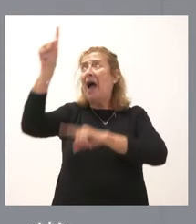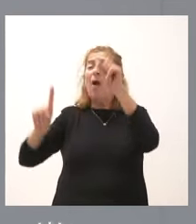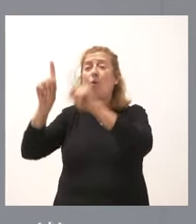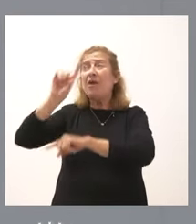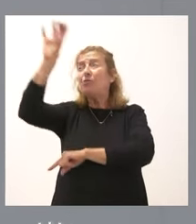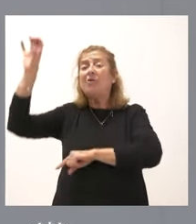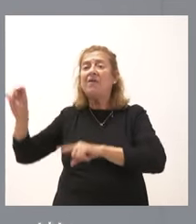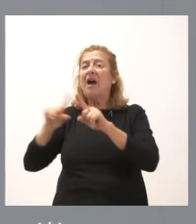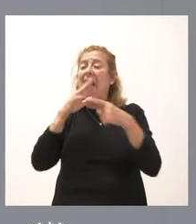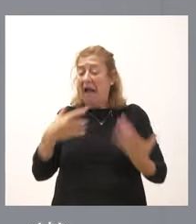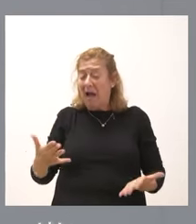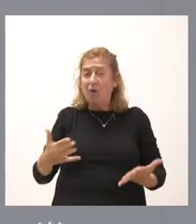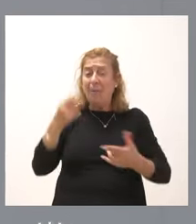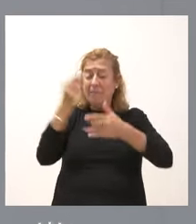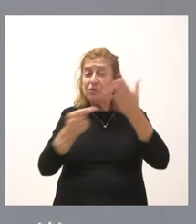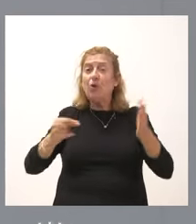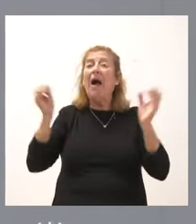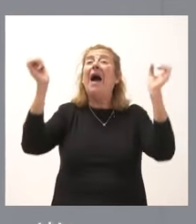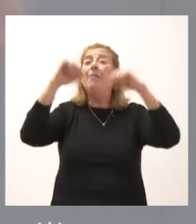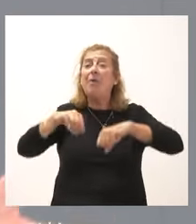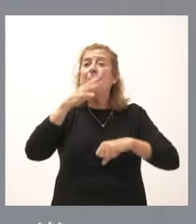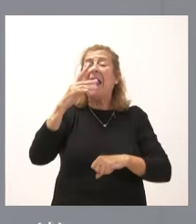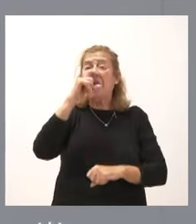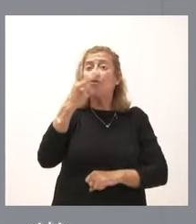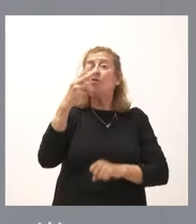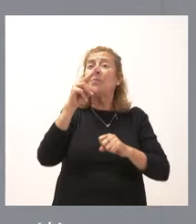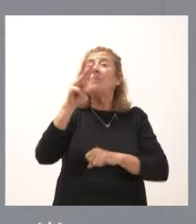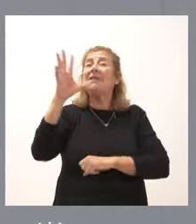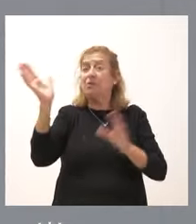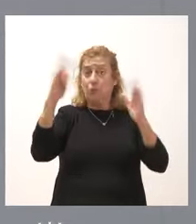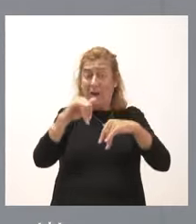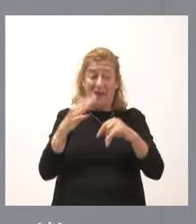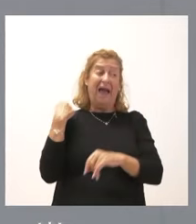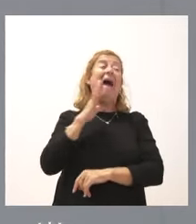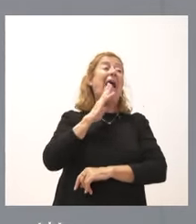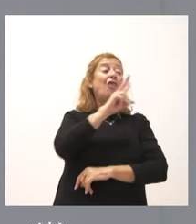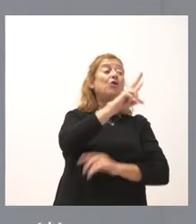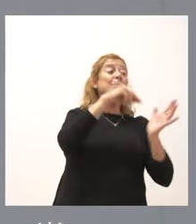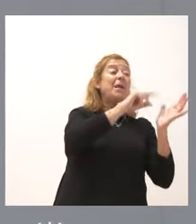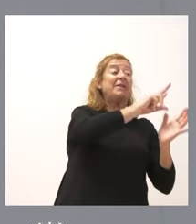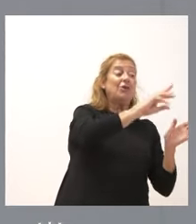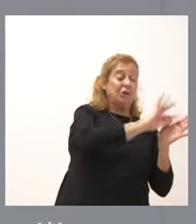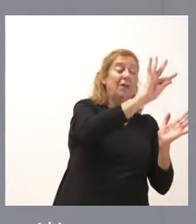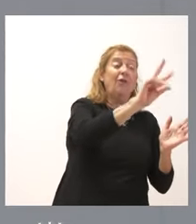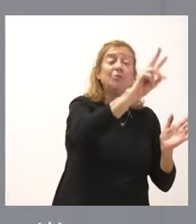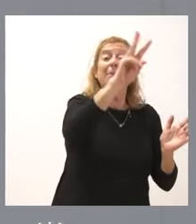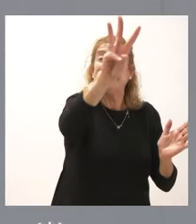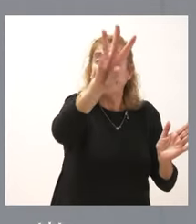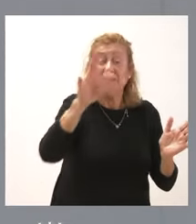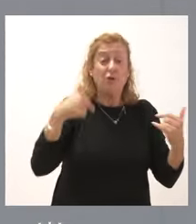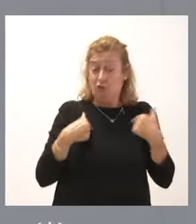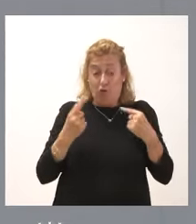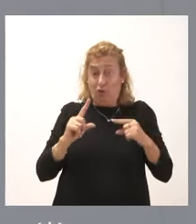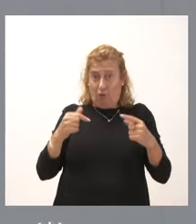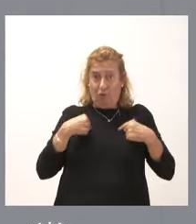pues un presupuesto aprobado para el año 23 y tienen ya prorrogado el del ejercicio pasado. Nosotros no estamos en esas circunstancias y, por tanto, a la hora de